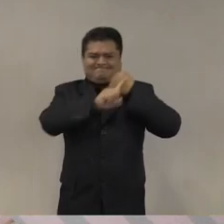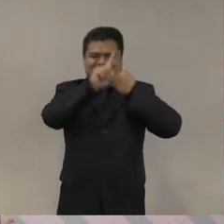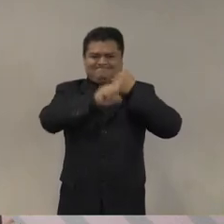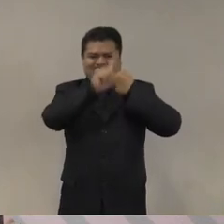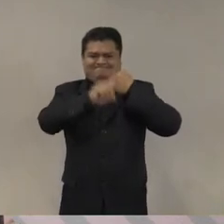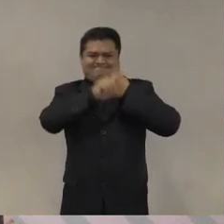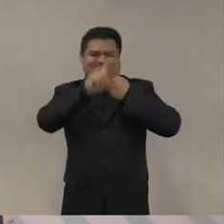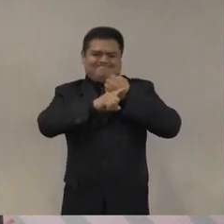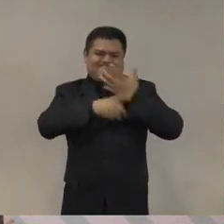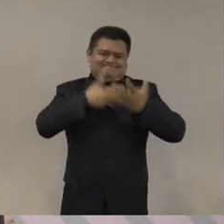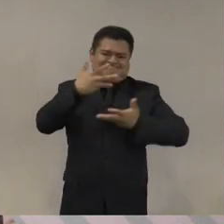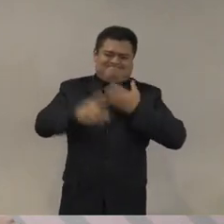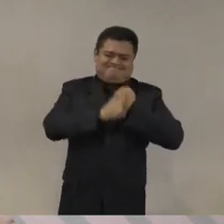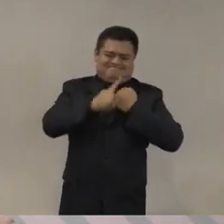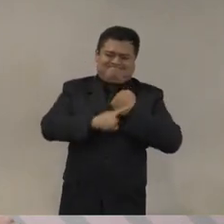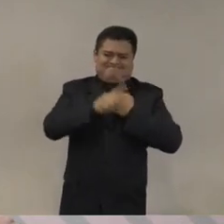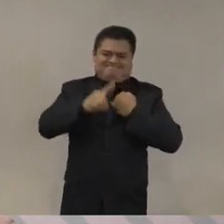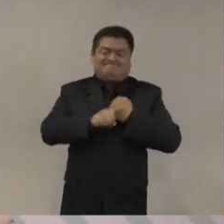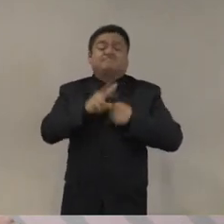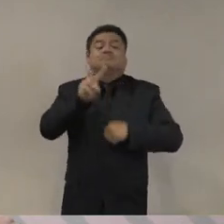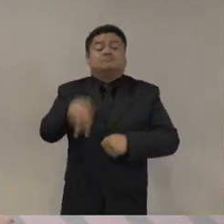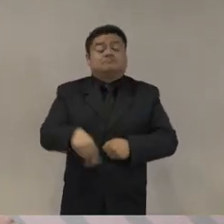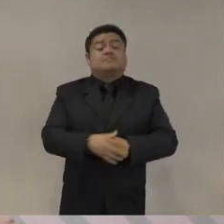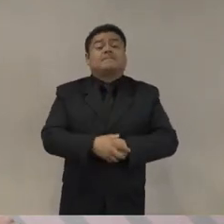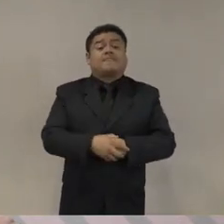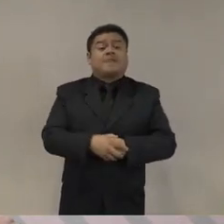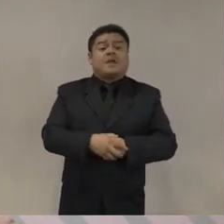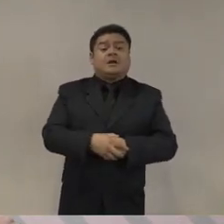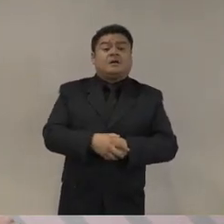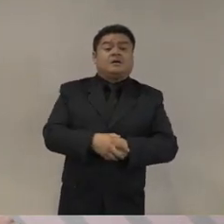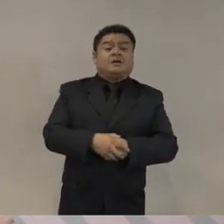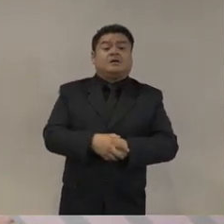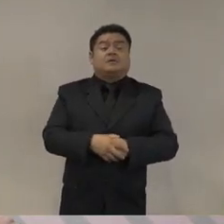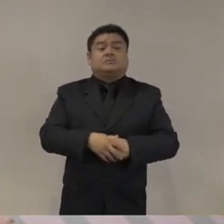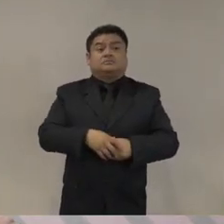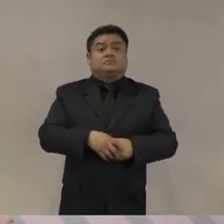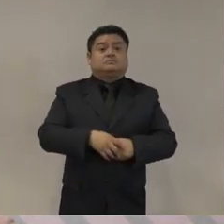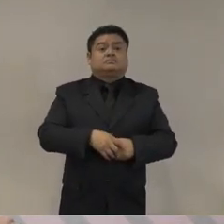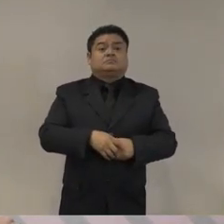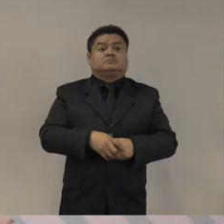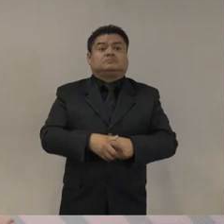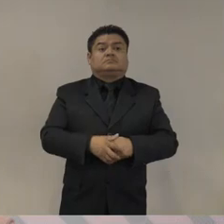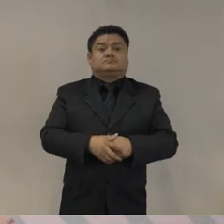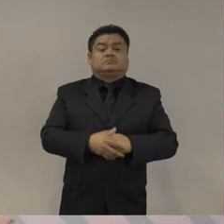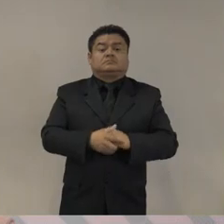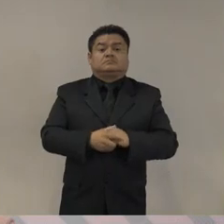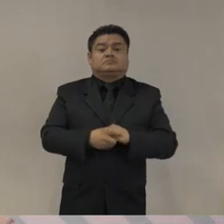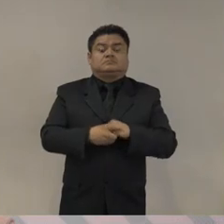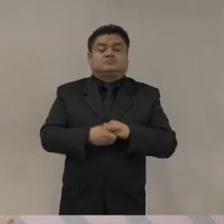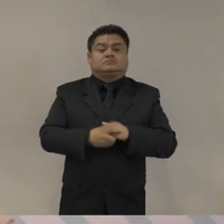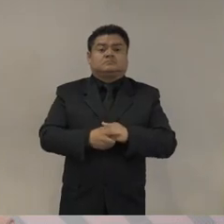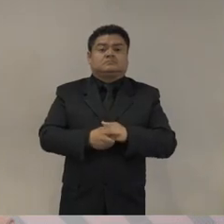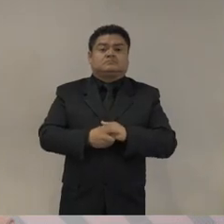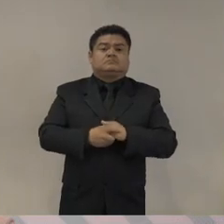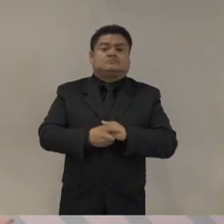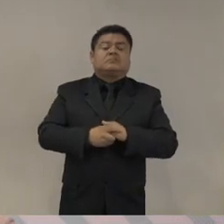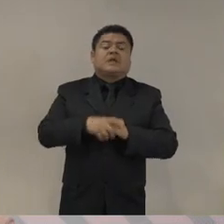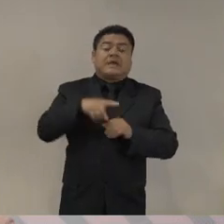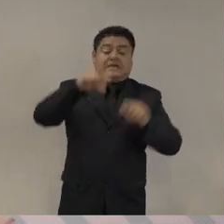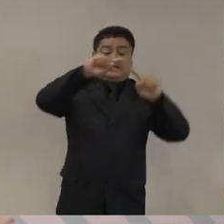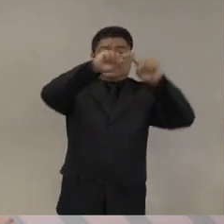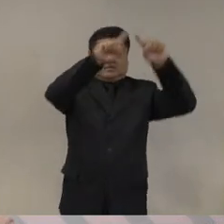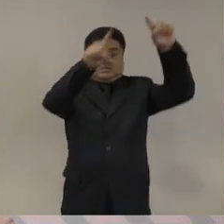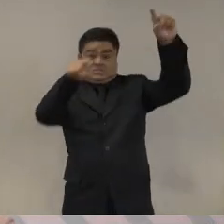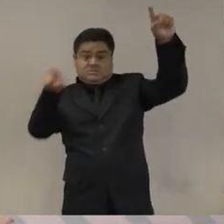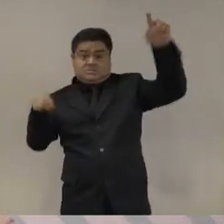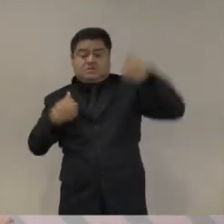lagunera es un punto estratégico para el cruce de mercancías hacia el mercado de la unión americana